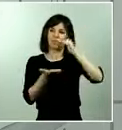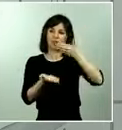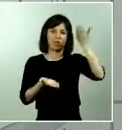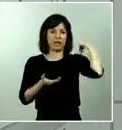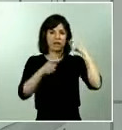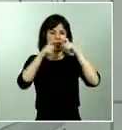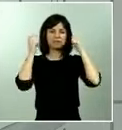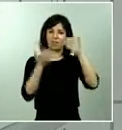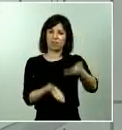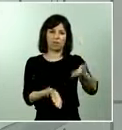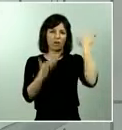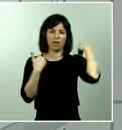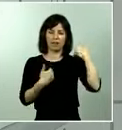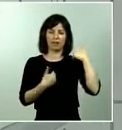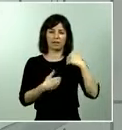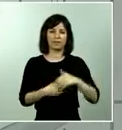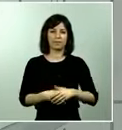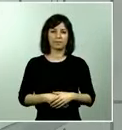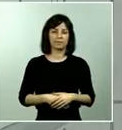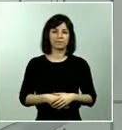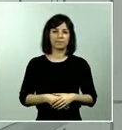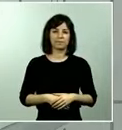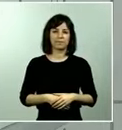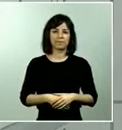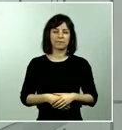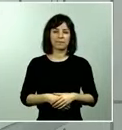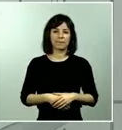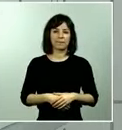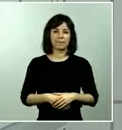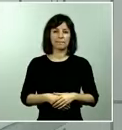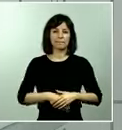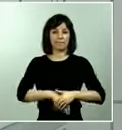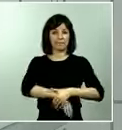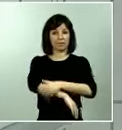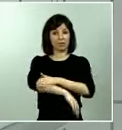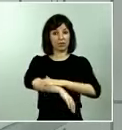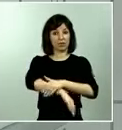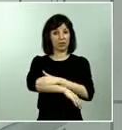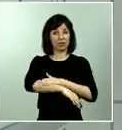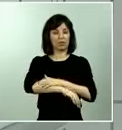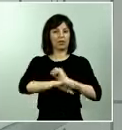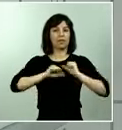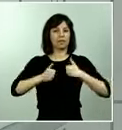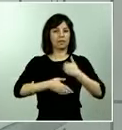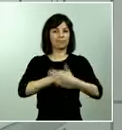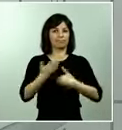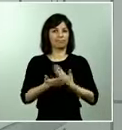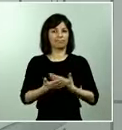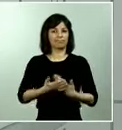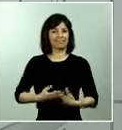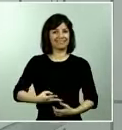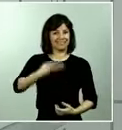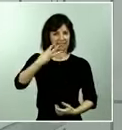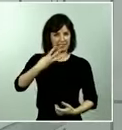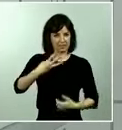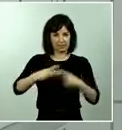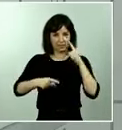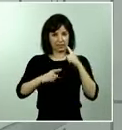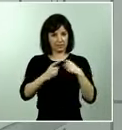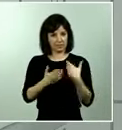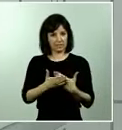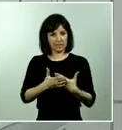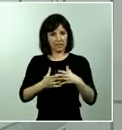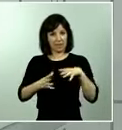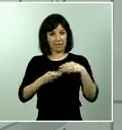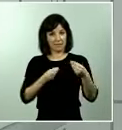tres procesos tres garantías que el gobierno ha puesto en marcha para asegurarse de que todo el material que ponemos a disposición de las comunidades